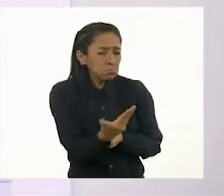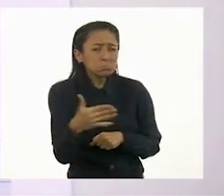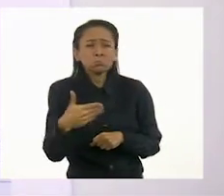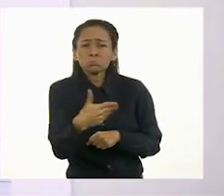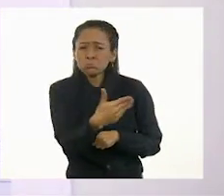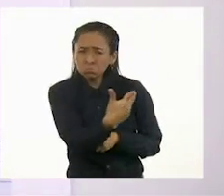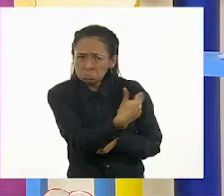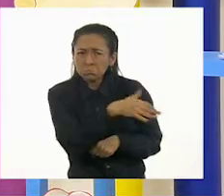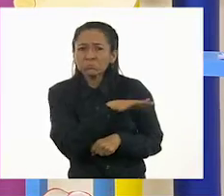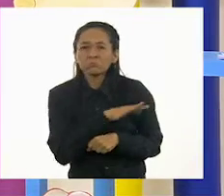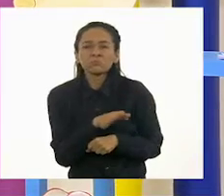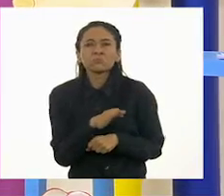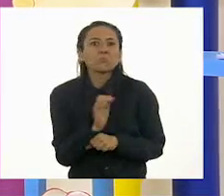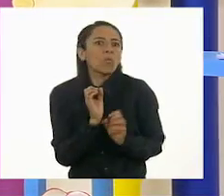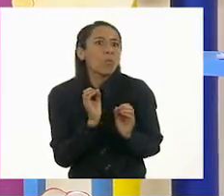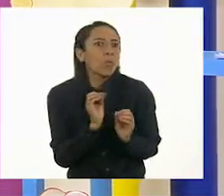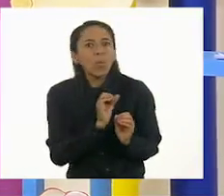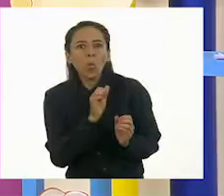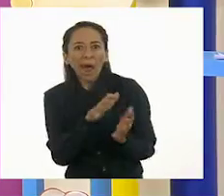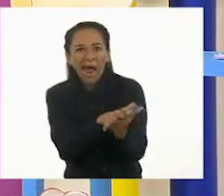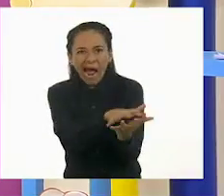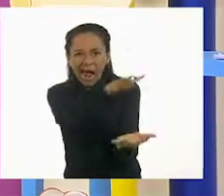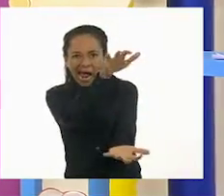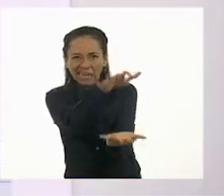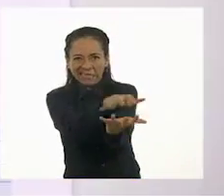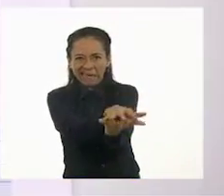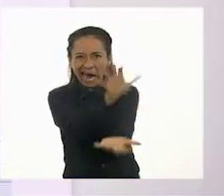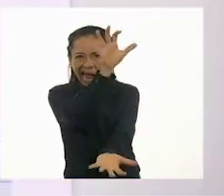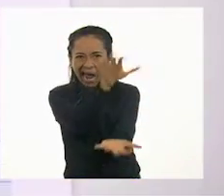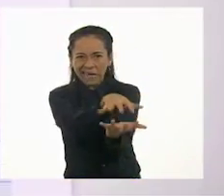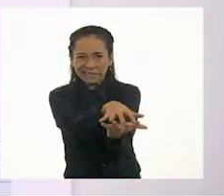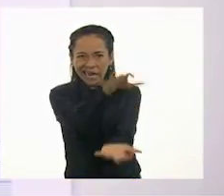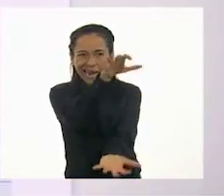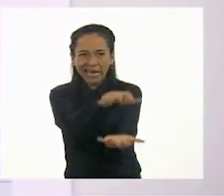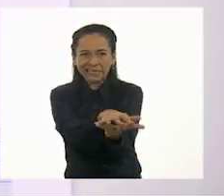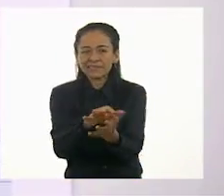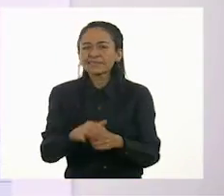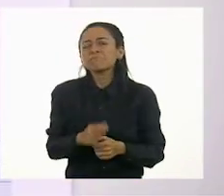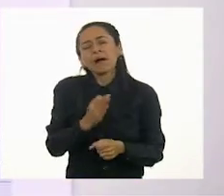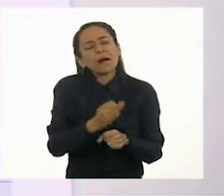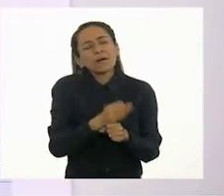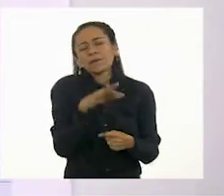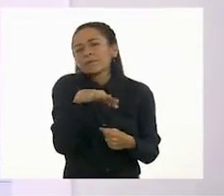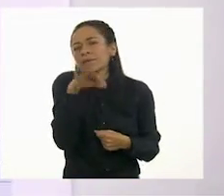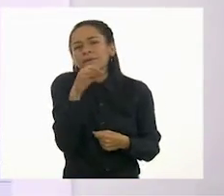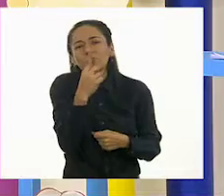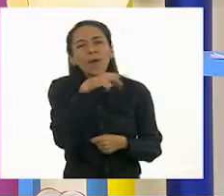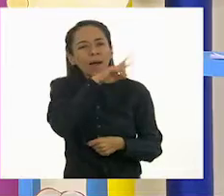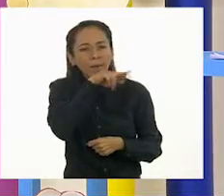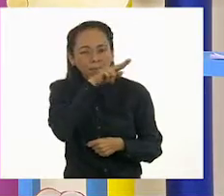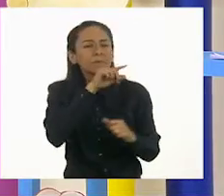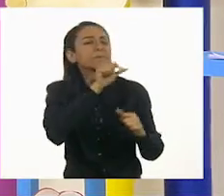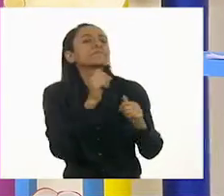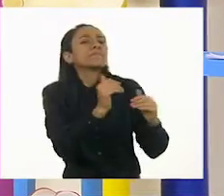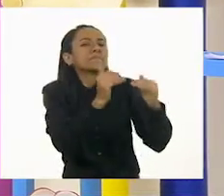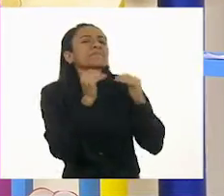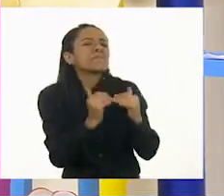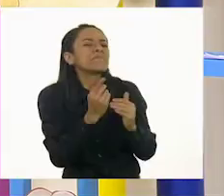Puede ser un cocodrilo. En este caso dibujamos una víbora. Una víbora. Muy bien. Para continuar, ¿qué dice Ale?